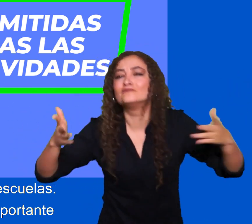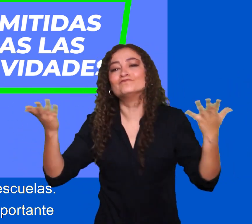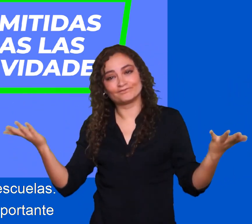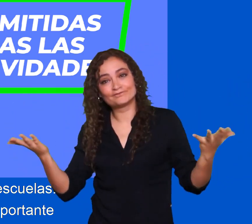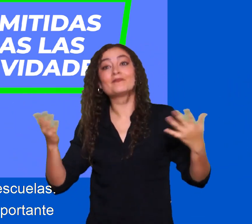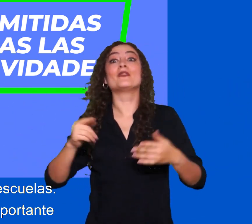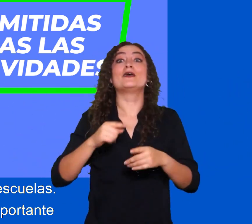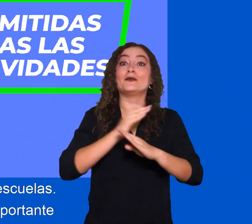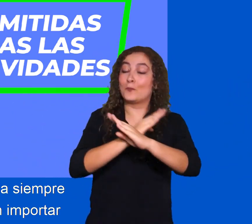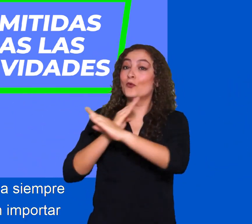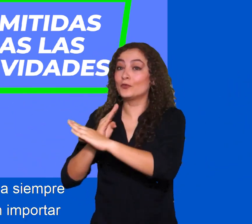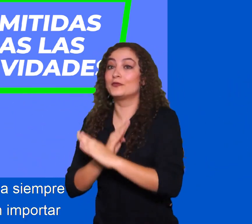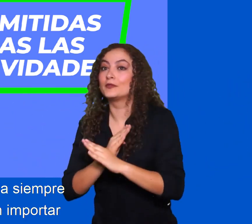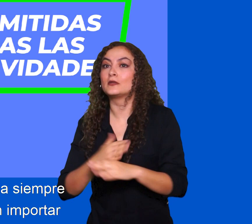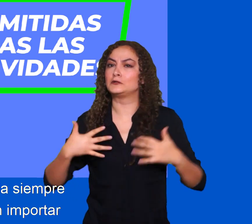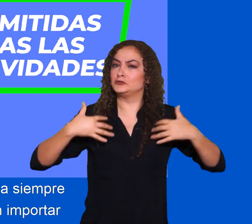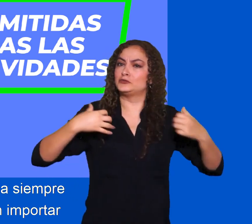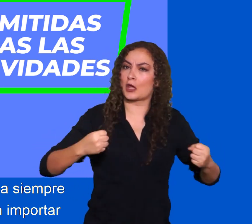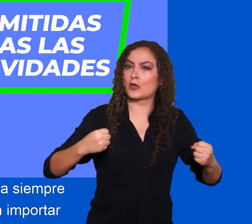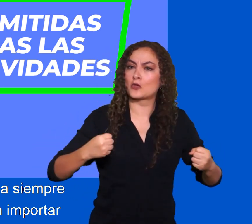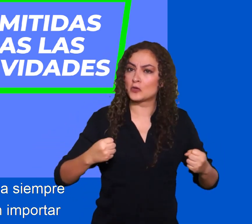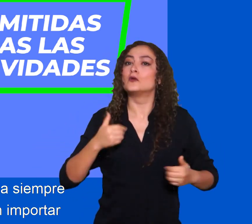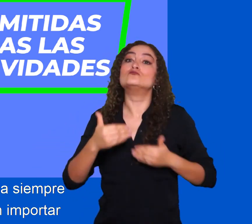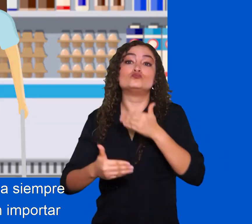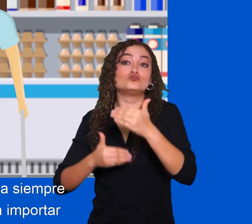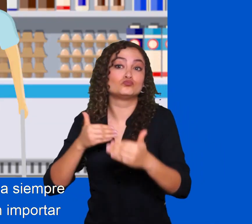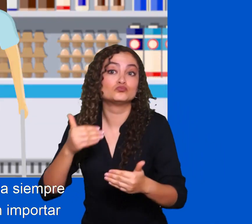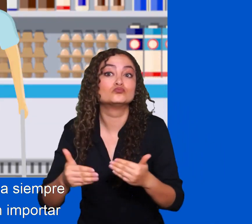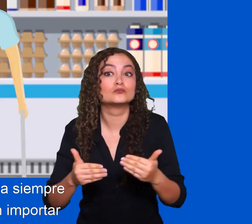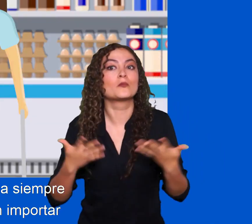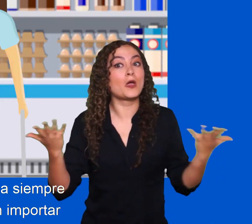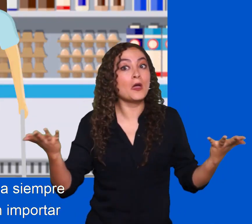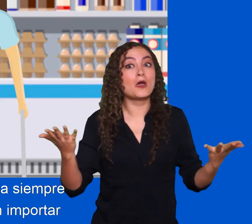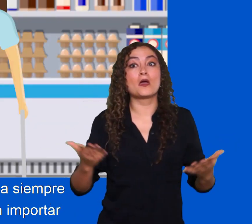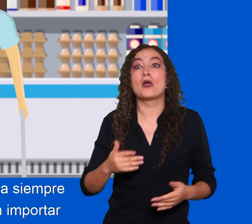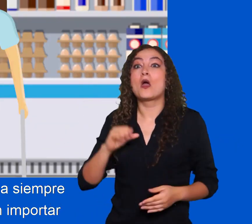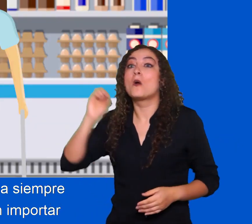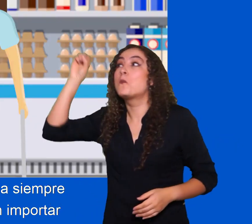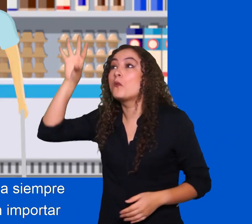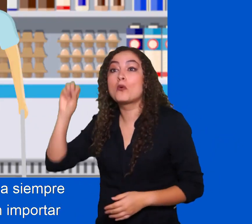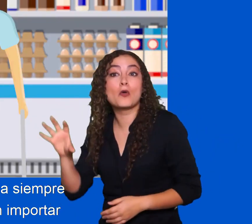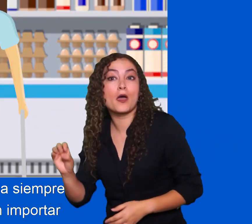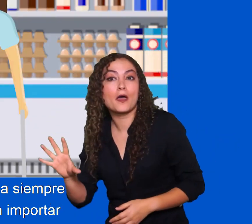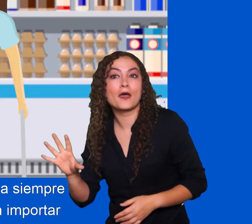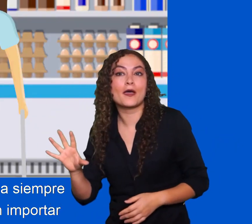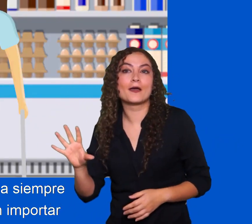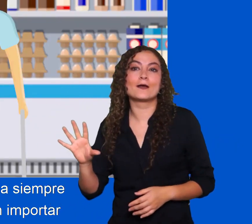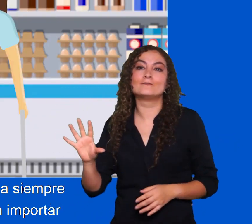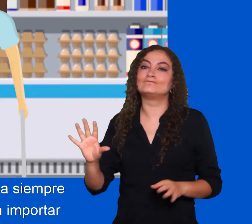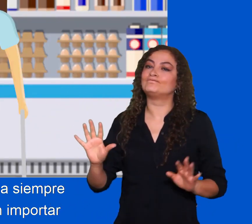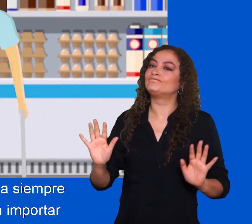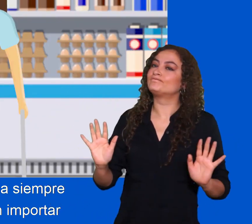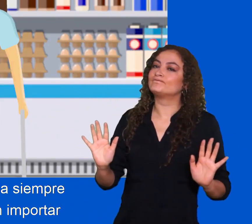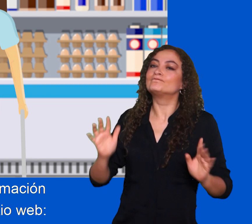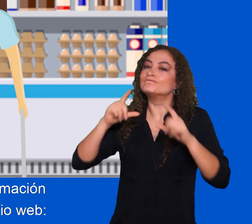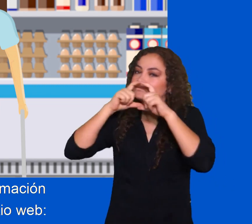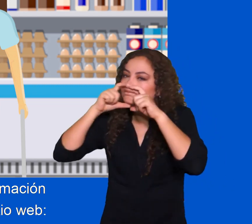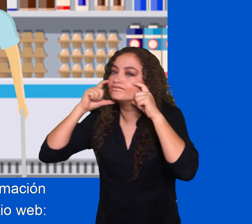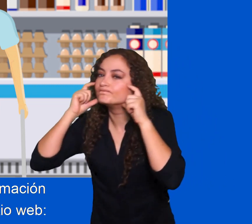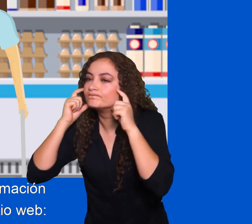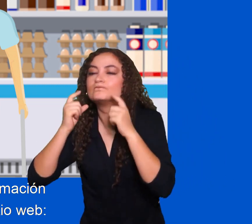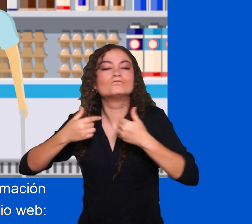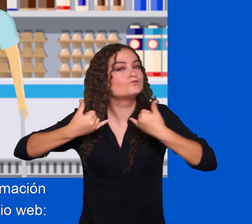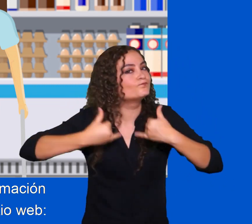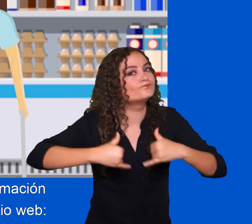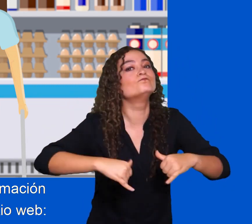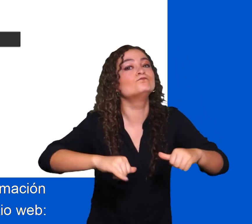color verde, es importante seguir cuidando nuestra salud. Y recuerda siempre mantener las medidas de protección sin importar el